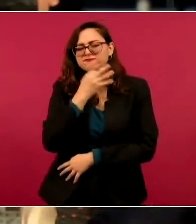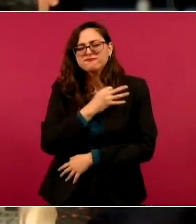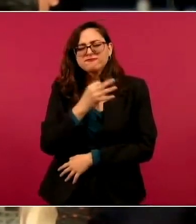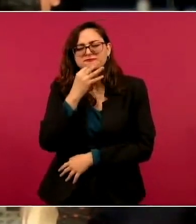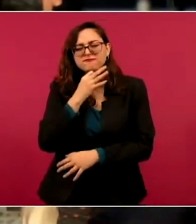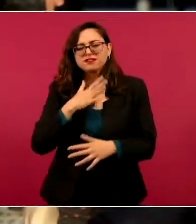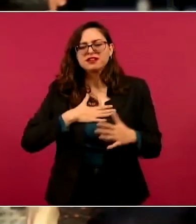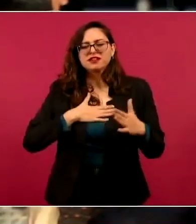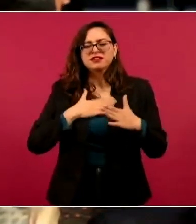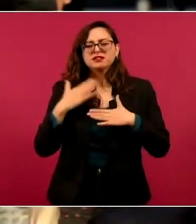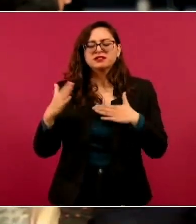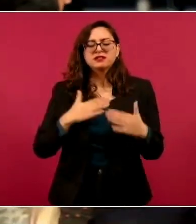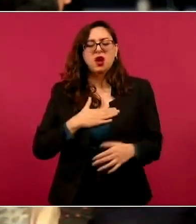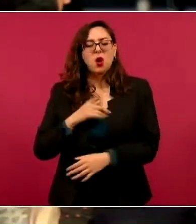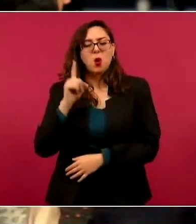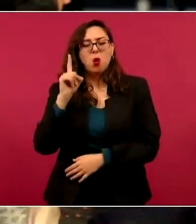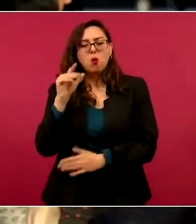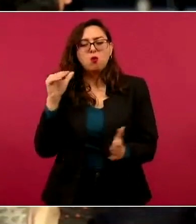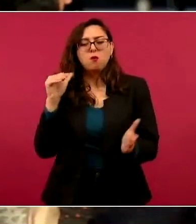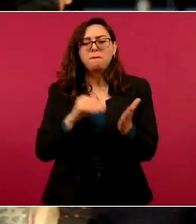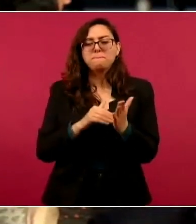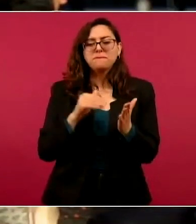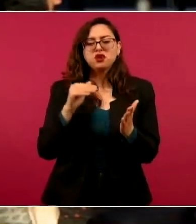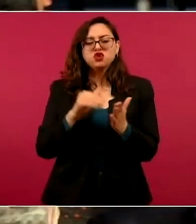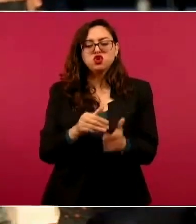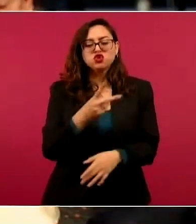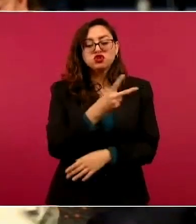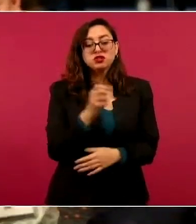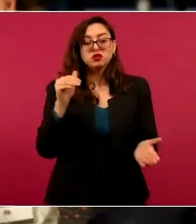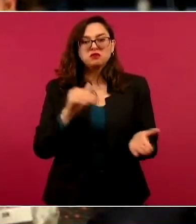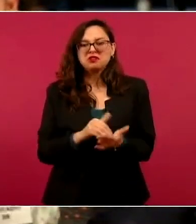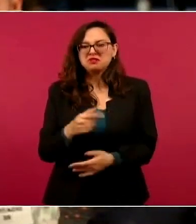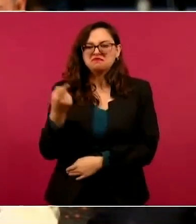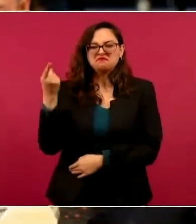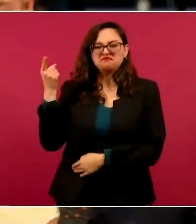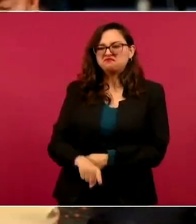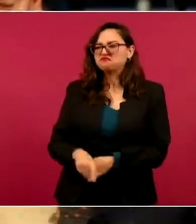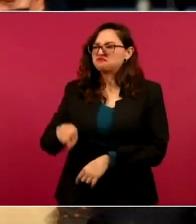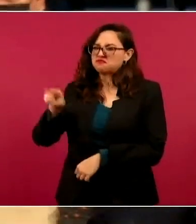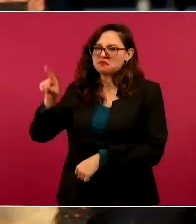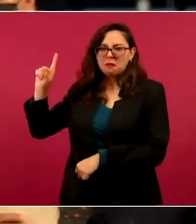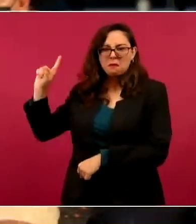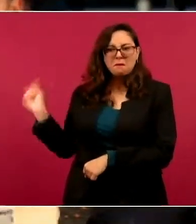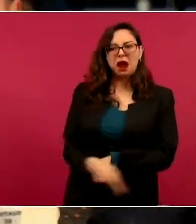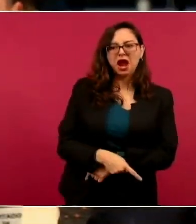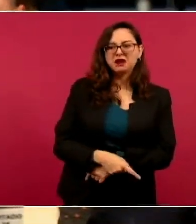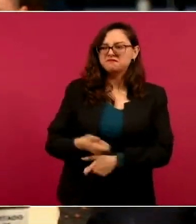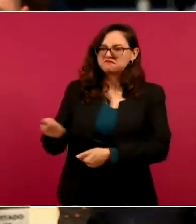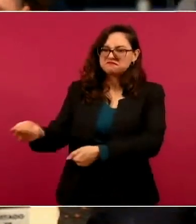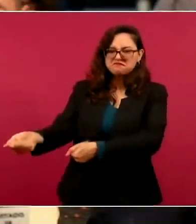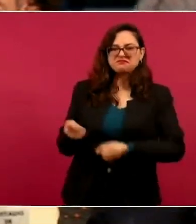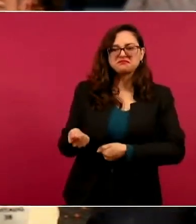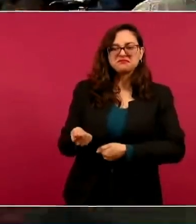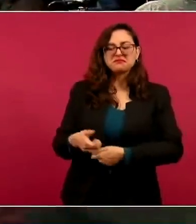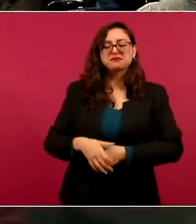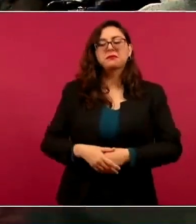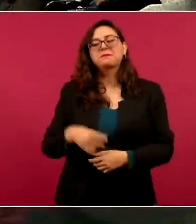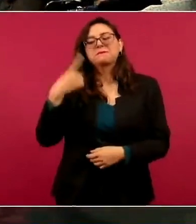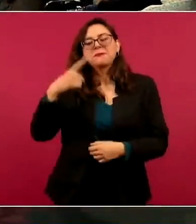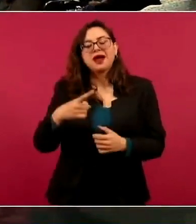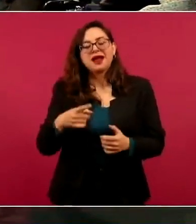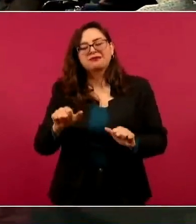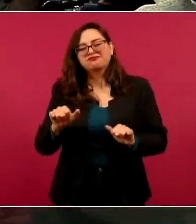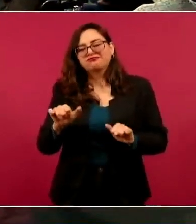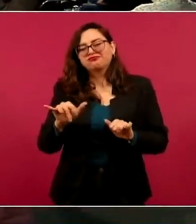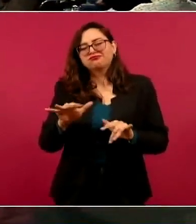acarreados, un millón doscientos mil acarreados por el deseo de participar en la eliminación de la corrupción y la